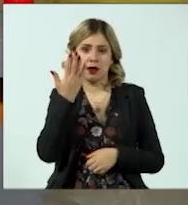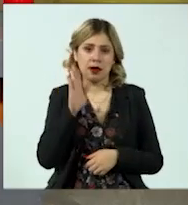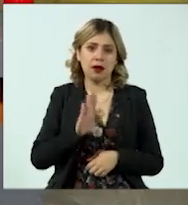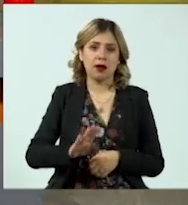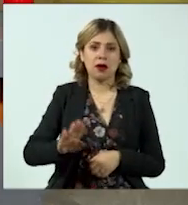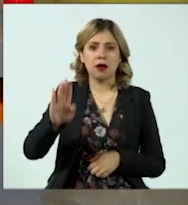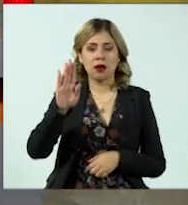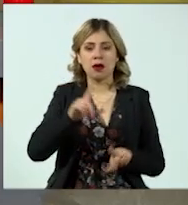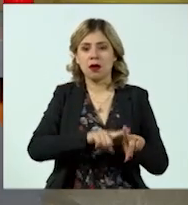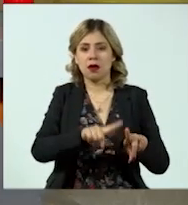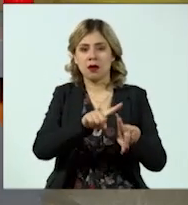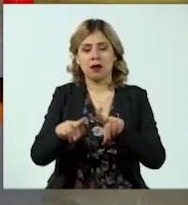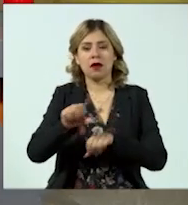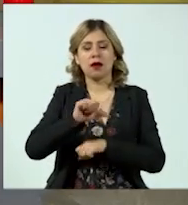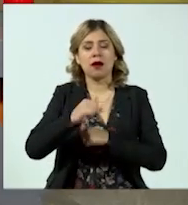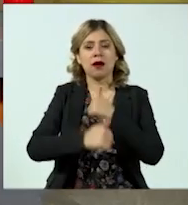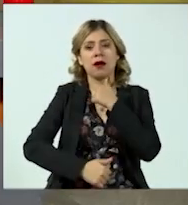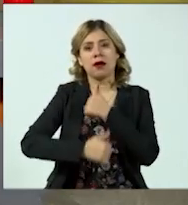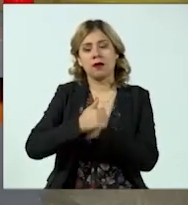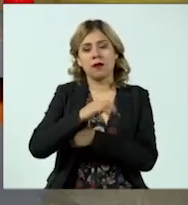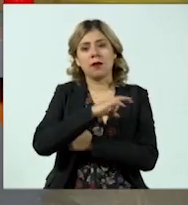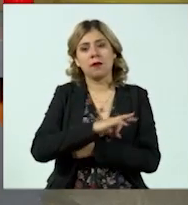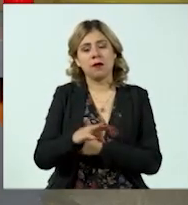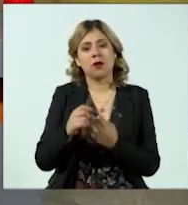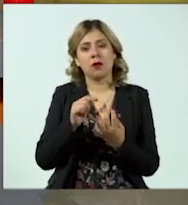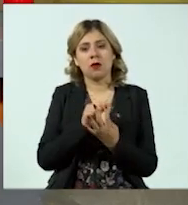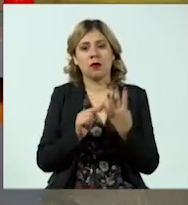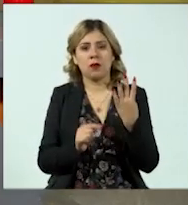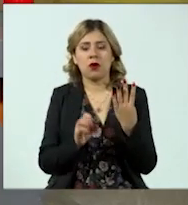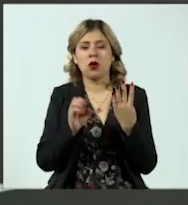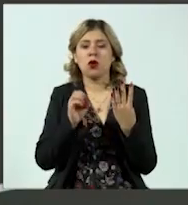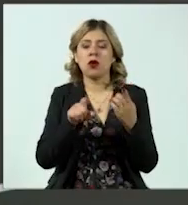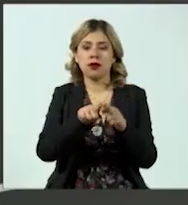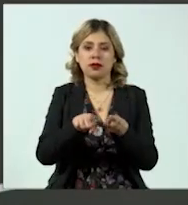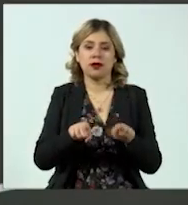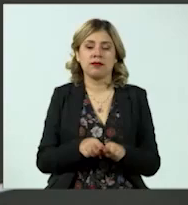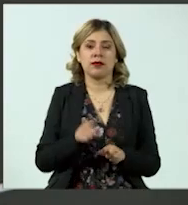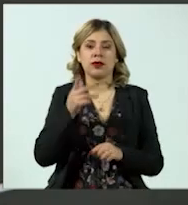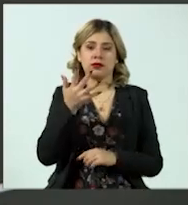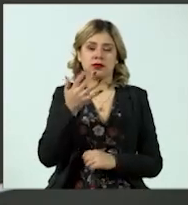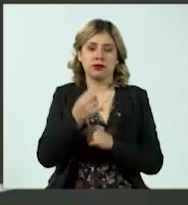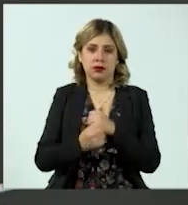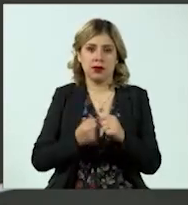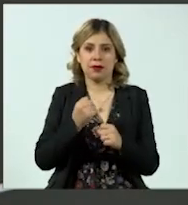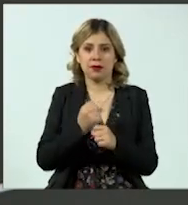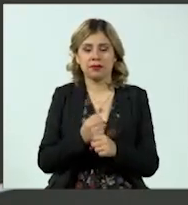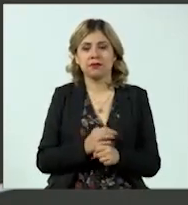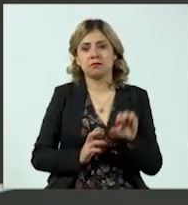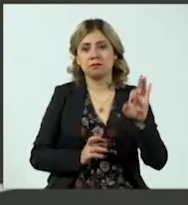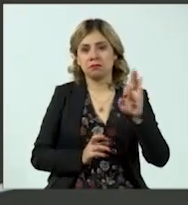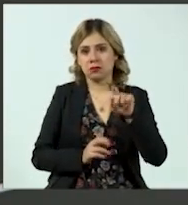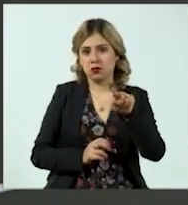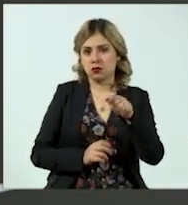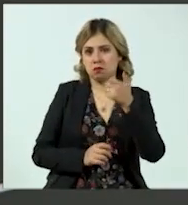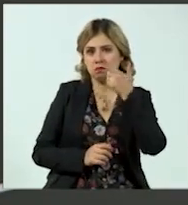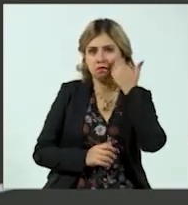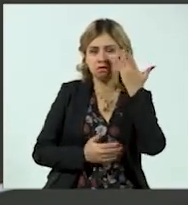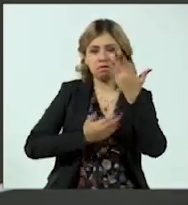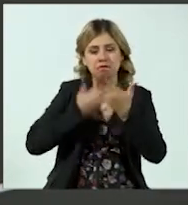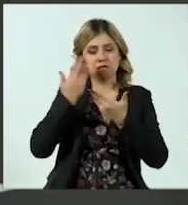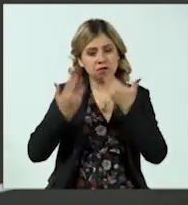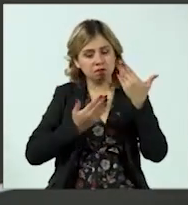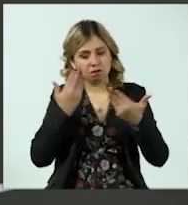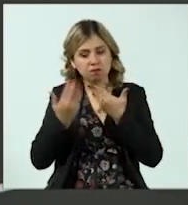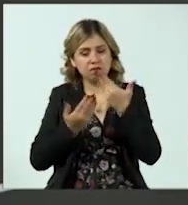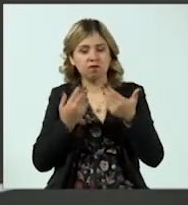en toda la carrera, que puede ser los 4 o en su defecto 5 años. Si tú pretendes estudiar Mecatrónica